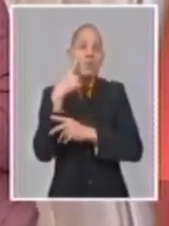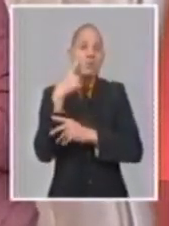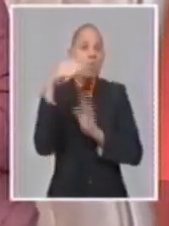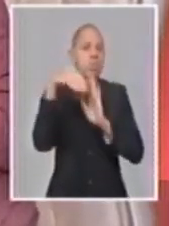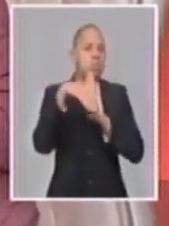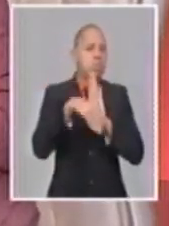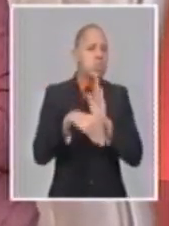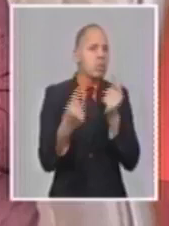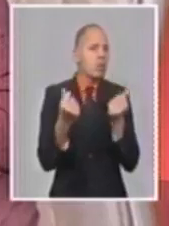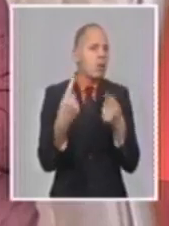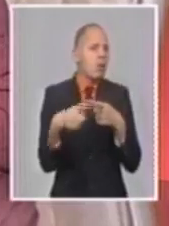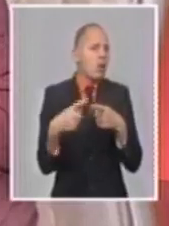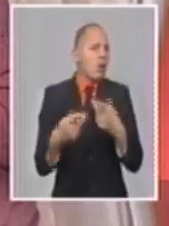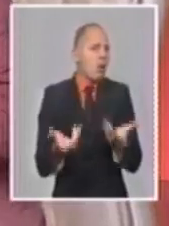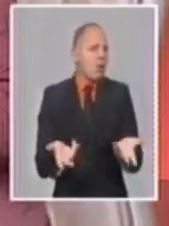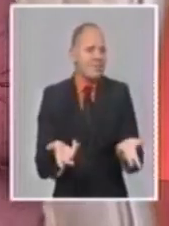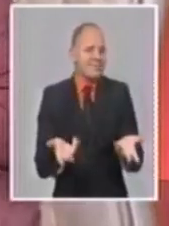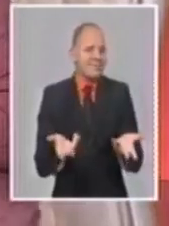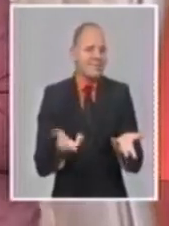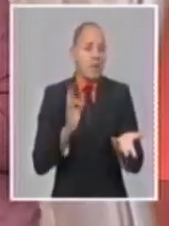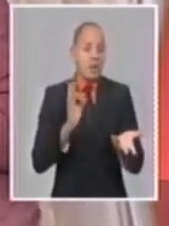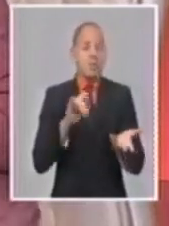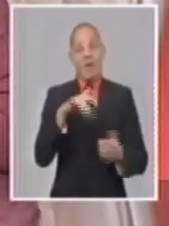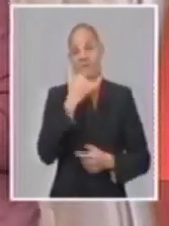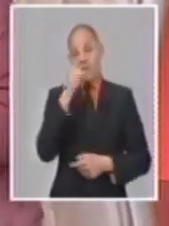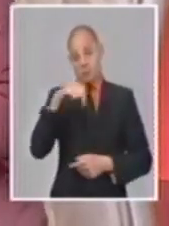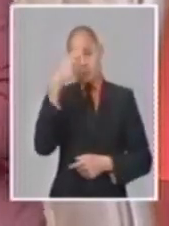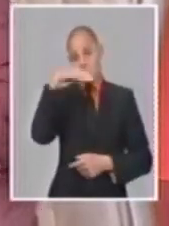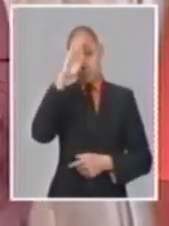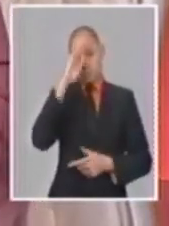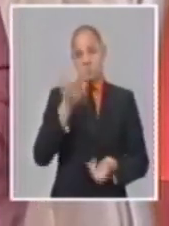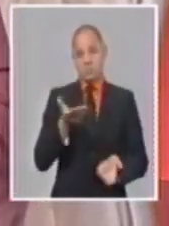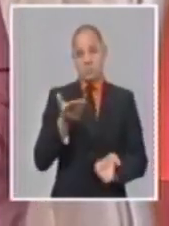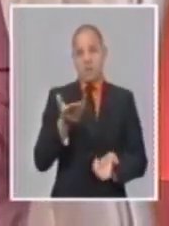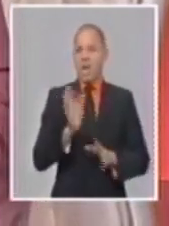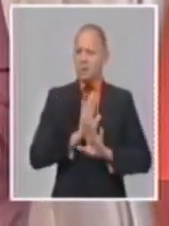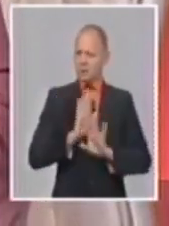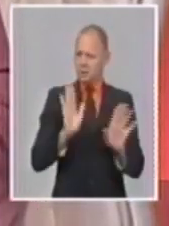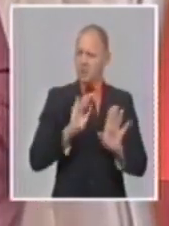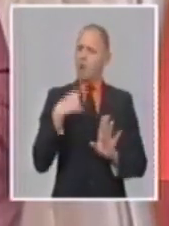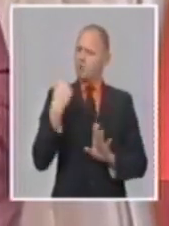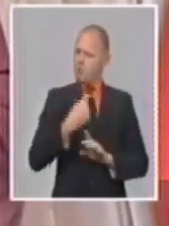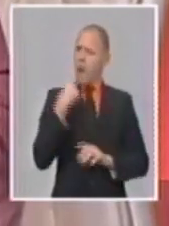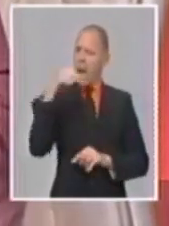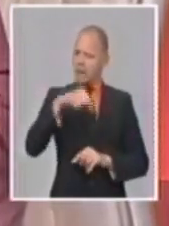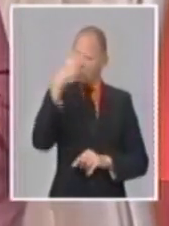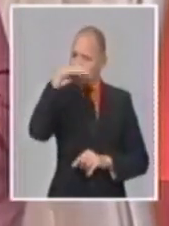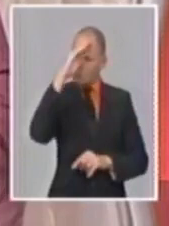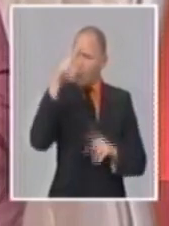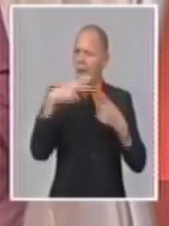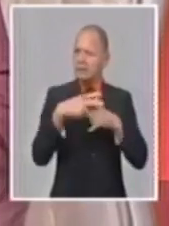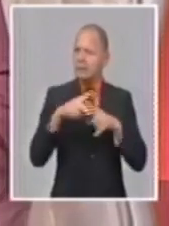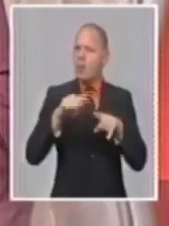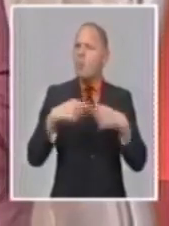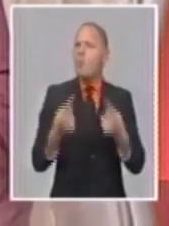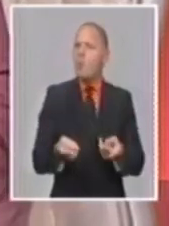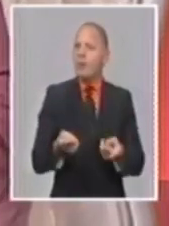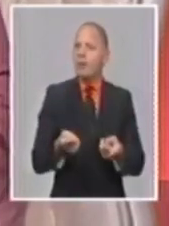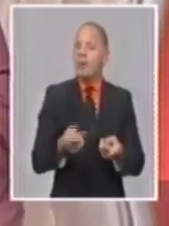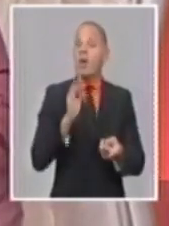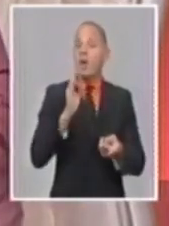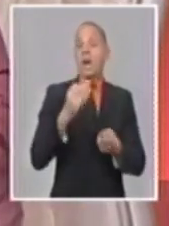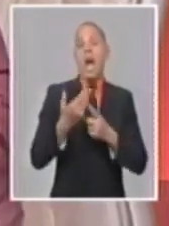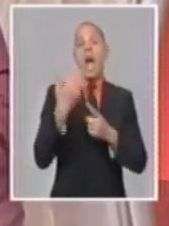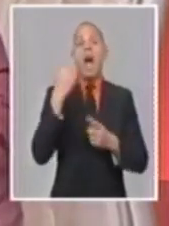nuestro país. Entonces es una transformación que viene dado, reiteramos, en primer lugar